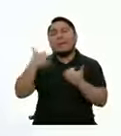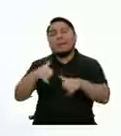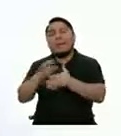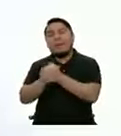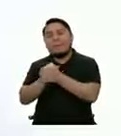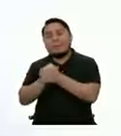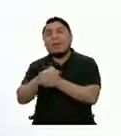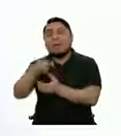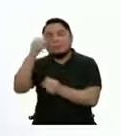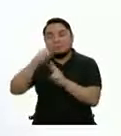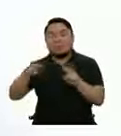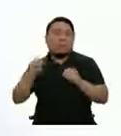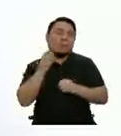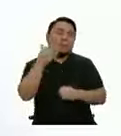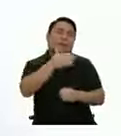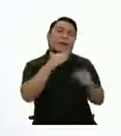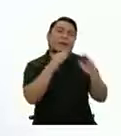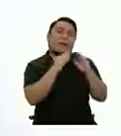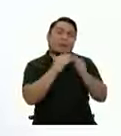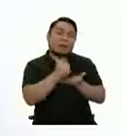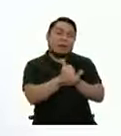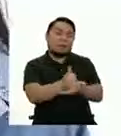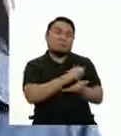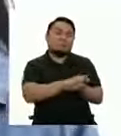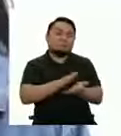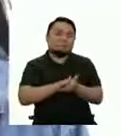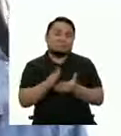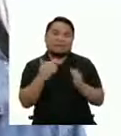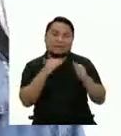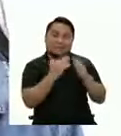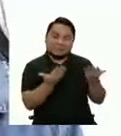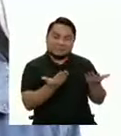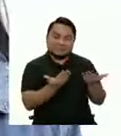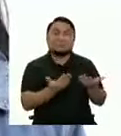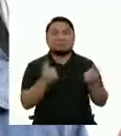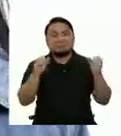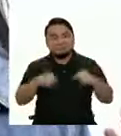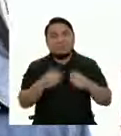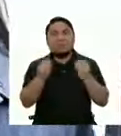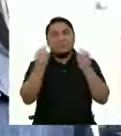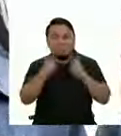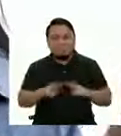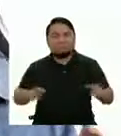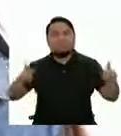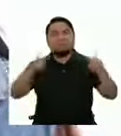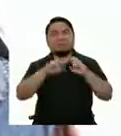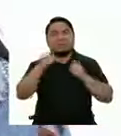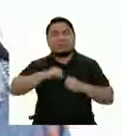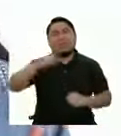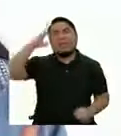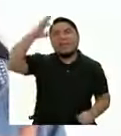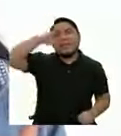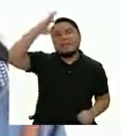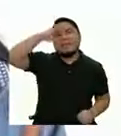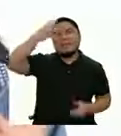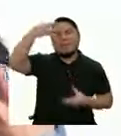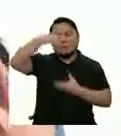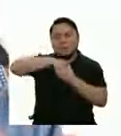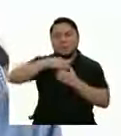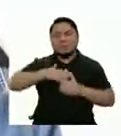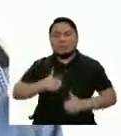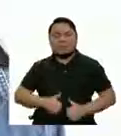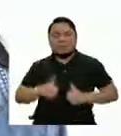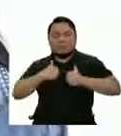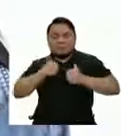O cuando estamos en casa ayudando en las tareas domésticas Es increíble cómo los valores son una filosofía de vida Que nos